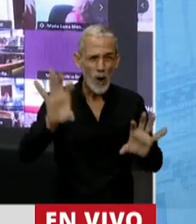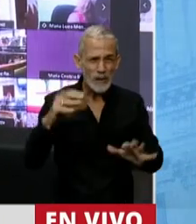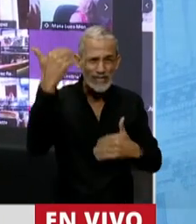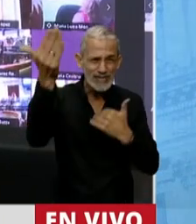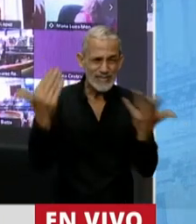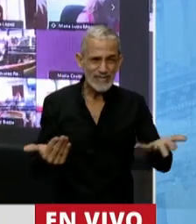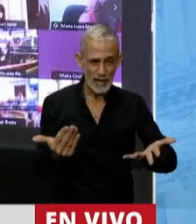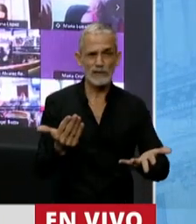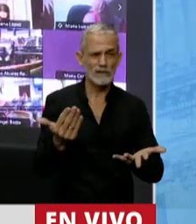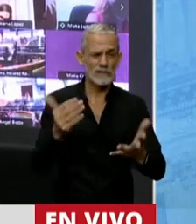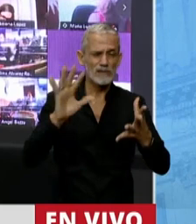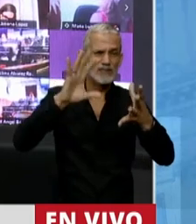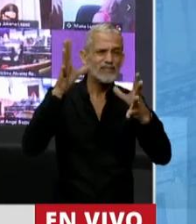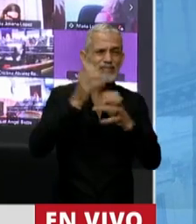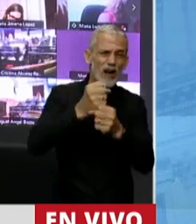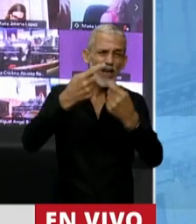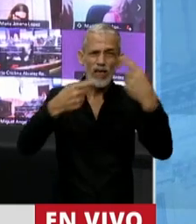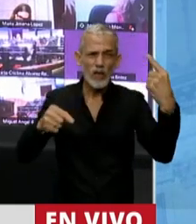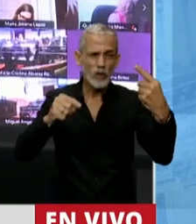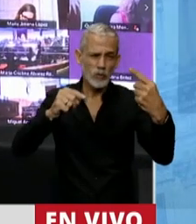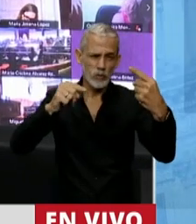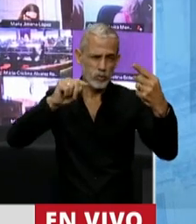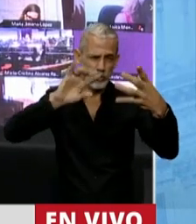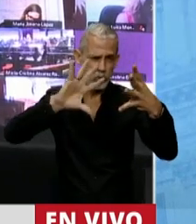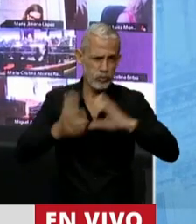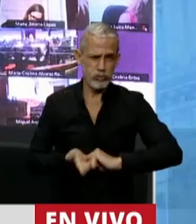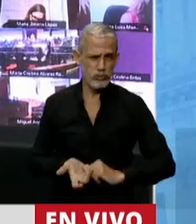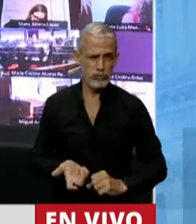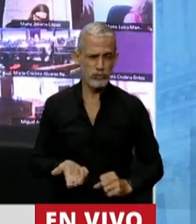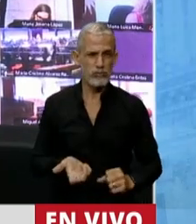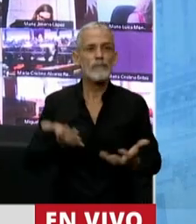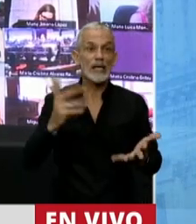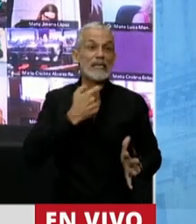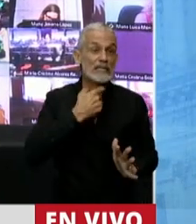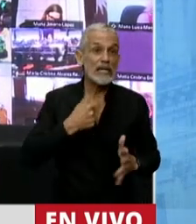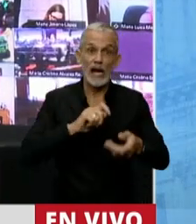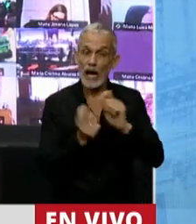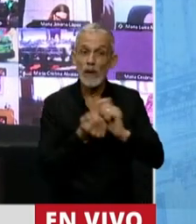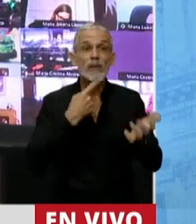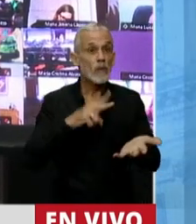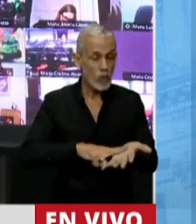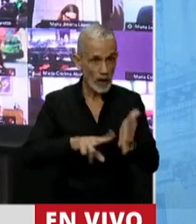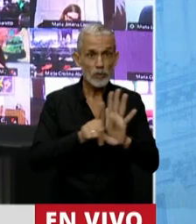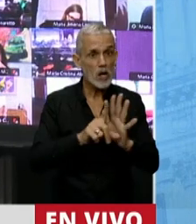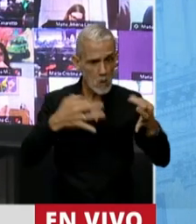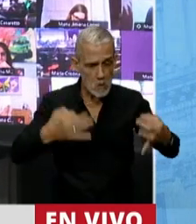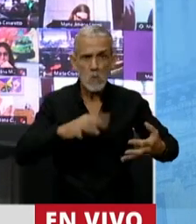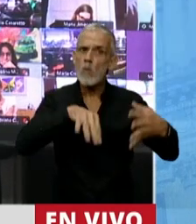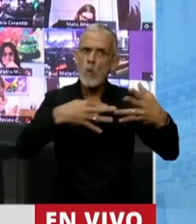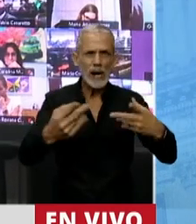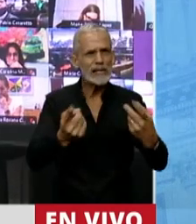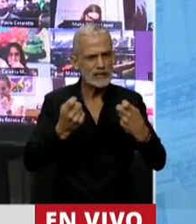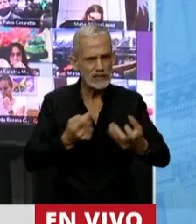país se cae el sistema de transporte público. Si quieren una reforma tributaria de la que es